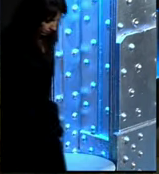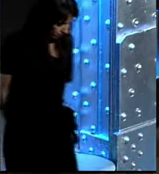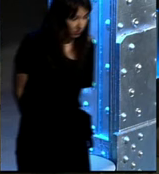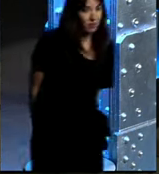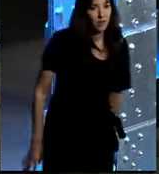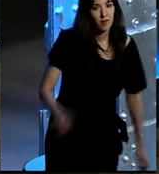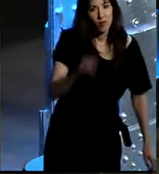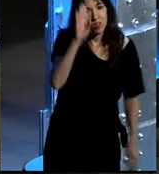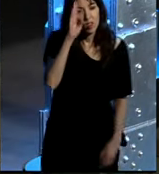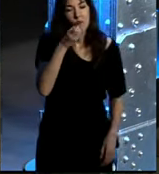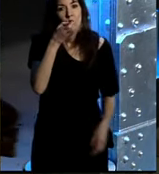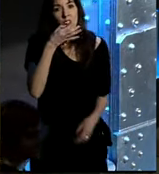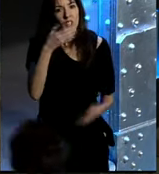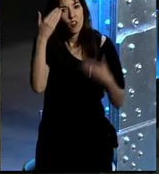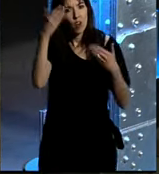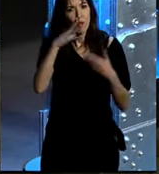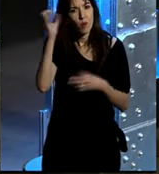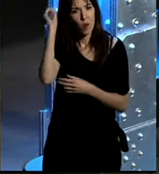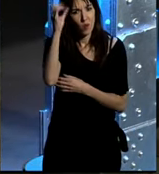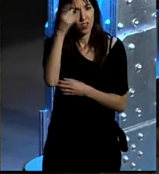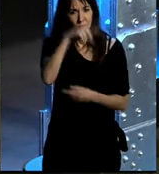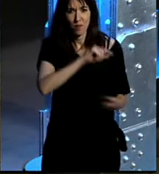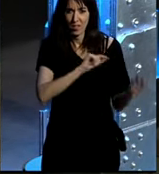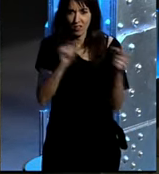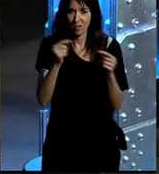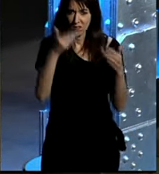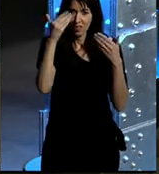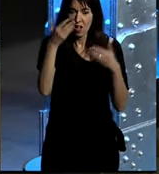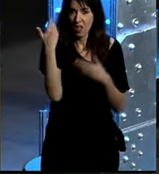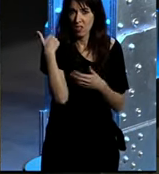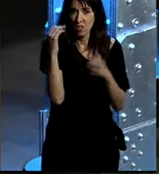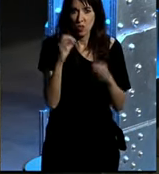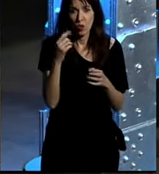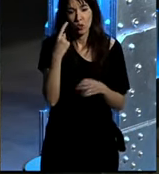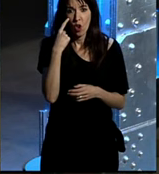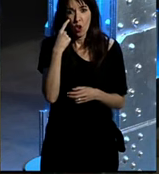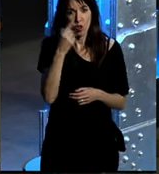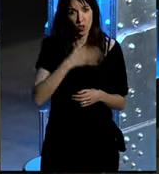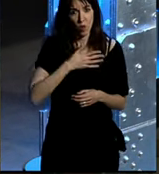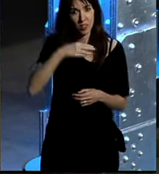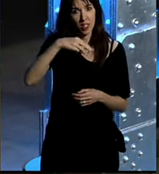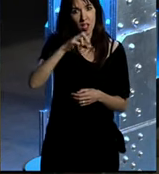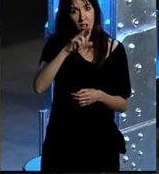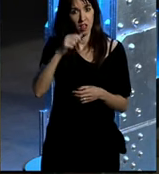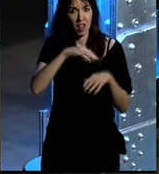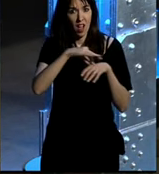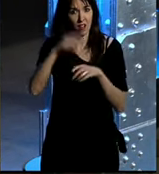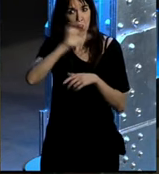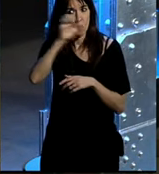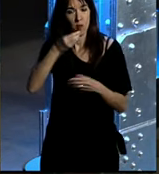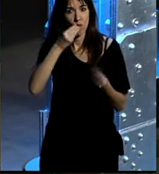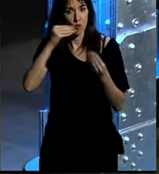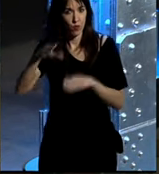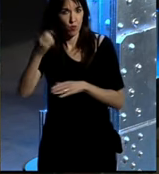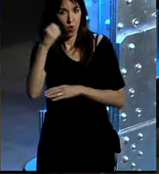sí hola buenas tardes enhorabuena por vuestras ponencias y la mesa redonda ayer mismo la comisaria Nelly Cres de la Agenda Digital Europea en el traspaso de